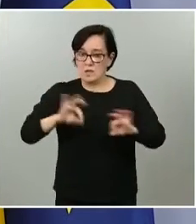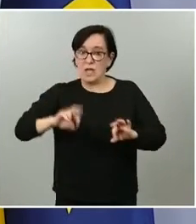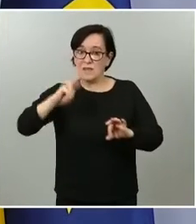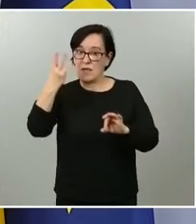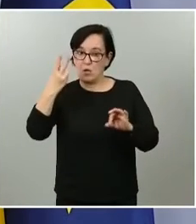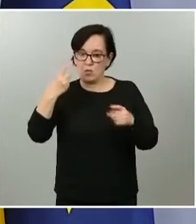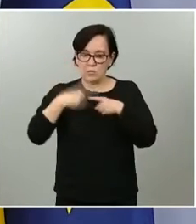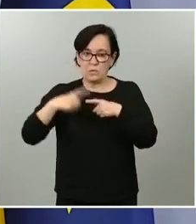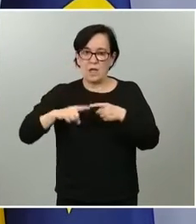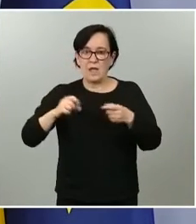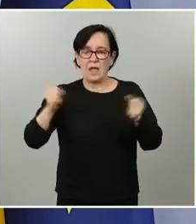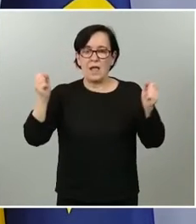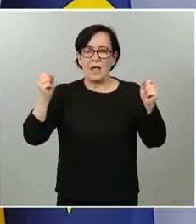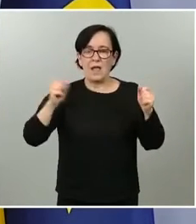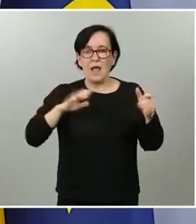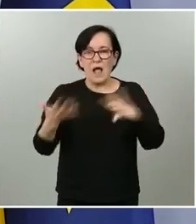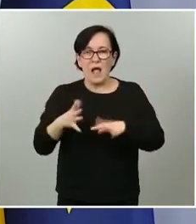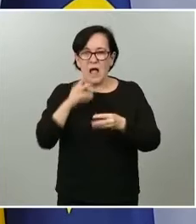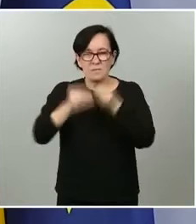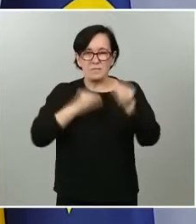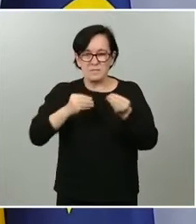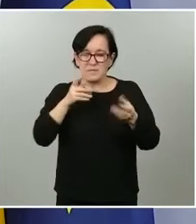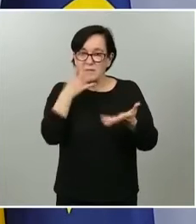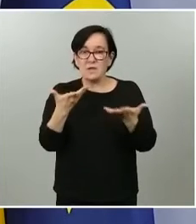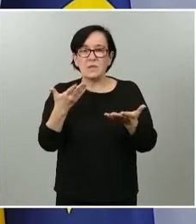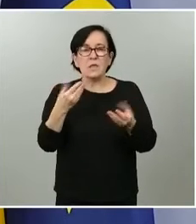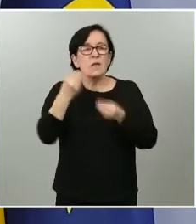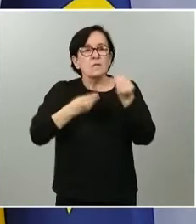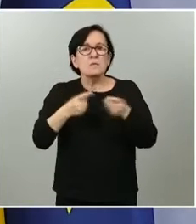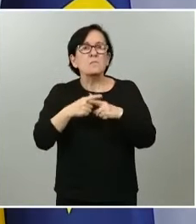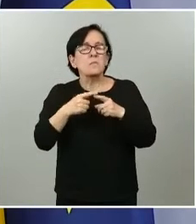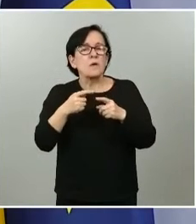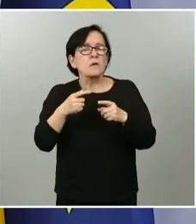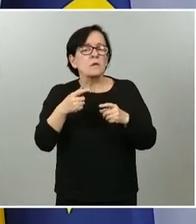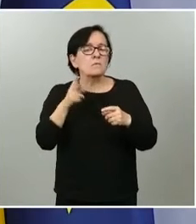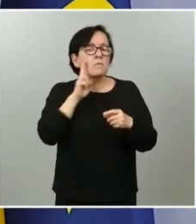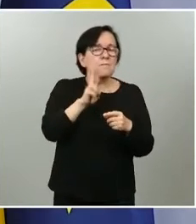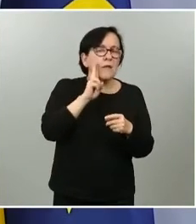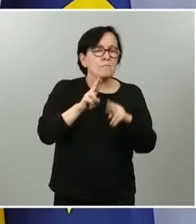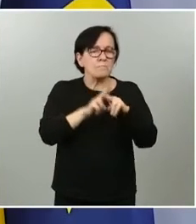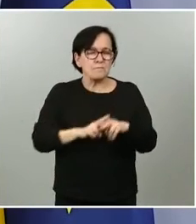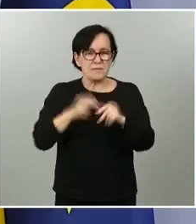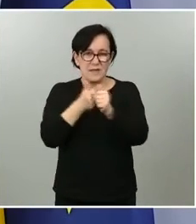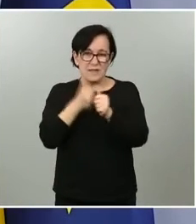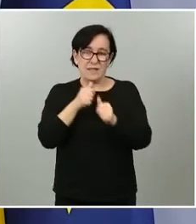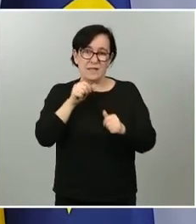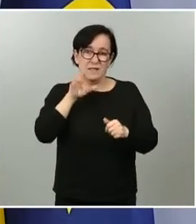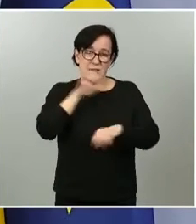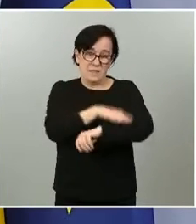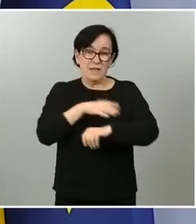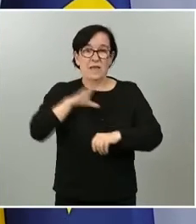decisión tomada más allá de lo que le comento de que estamos siguiendo muy de cerca por parte de la Secretaría de Estado de Inteligencia Artificial